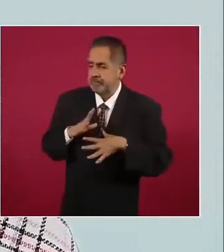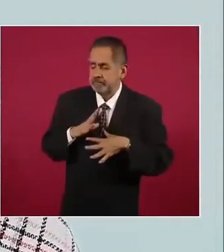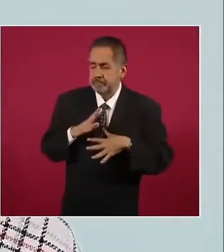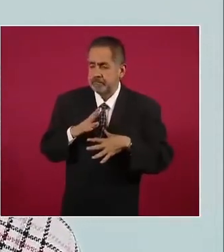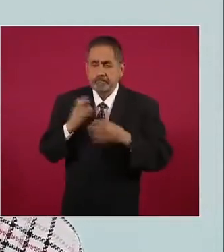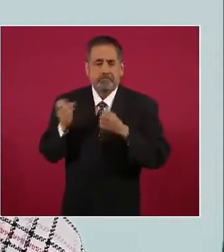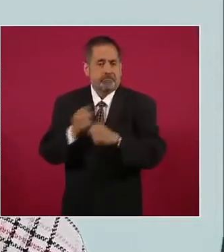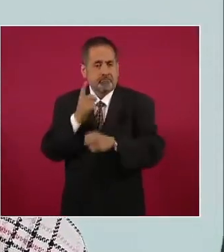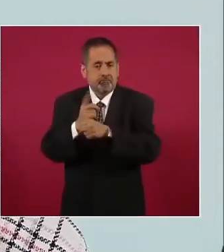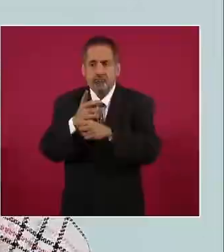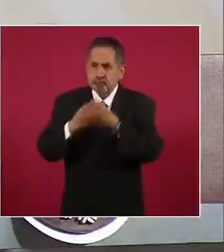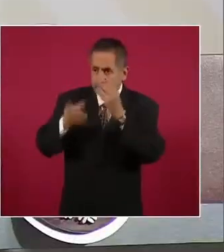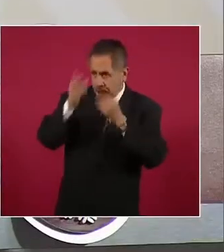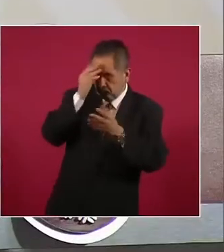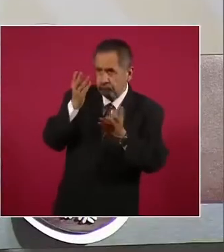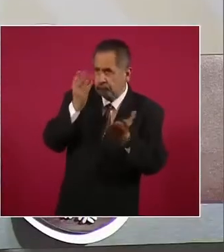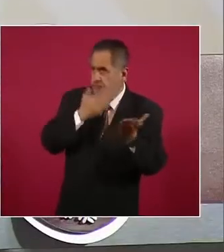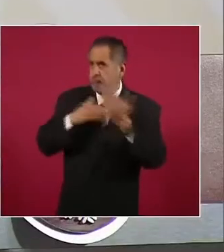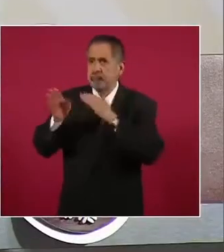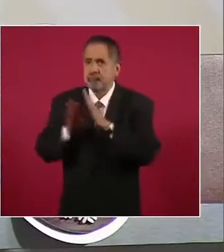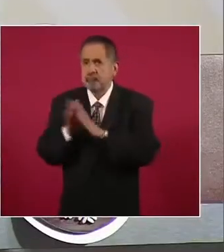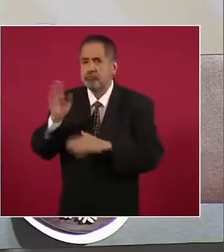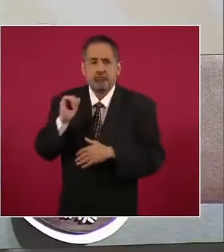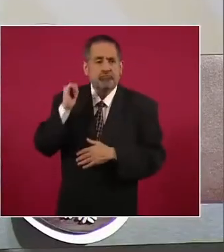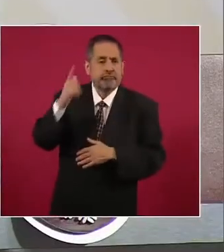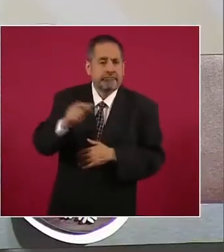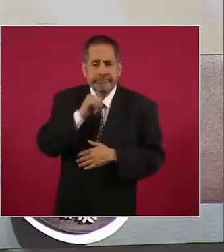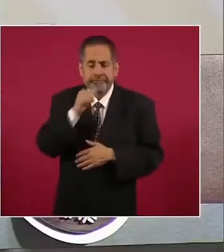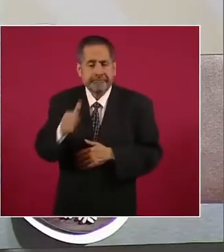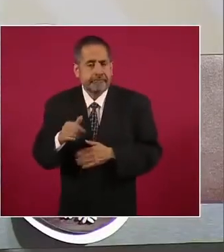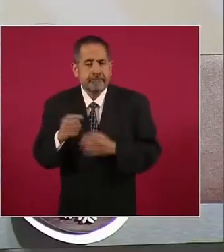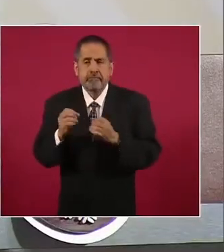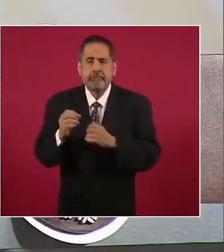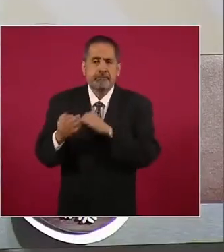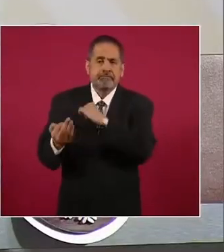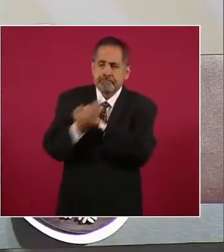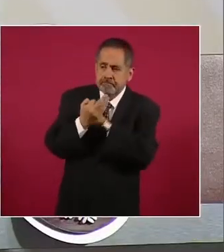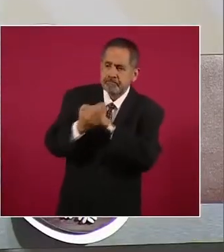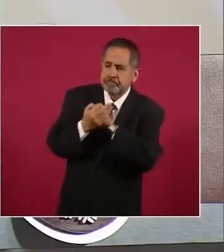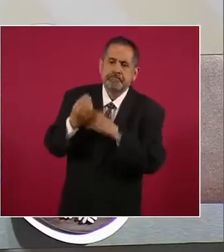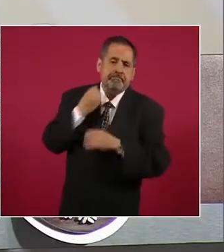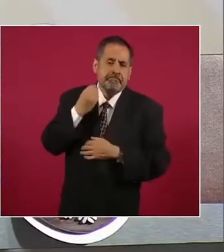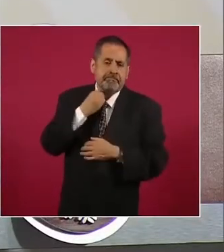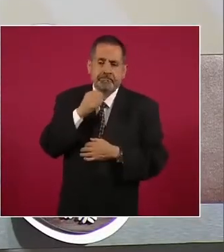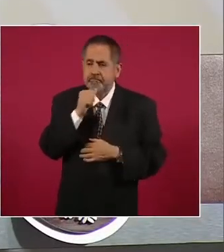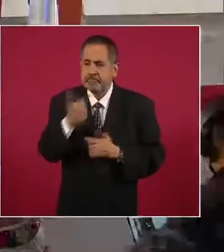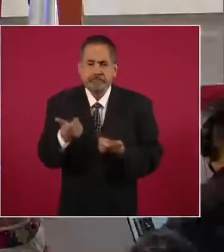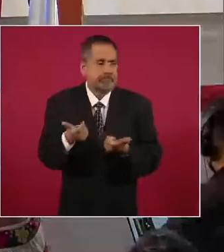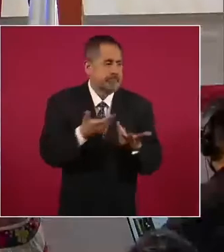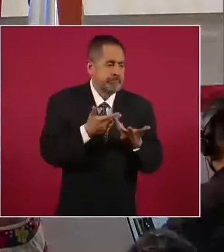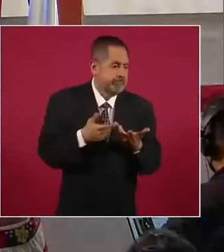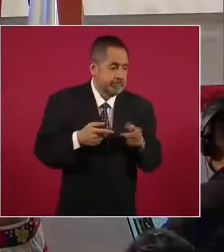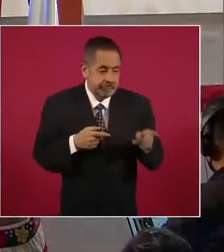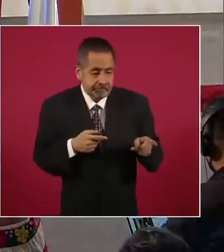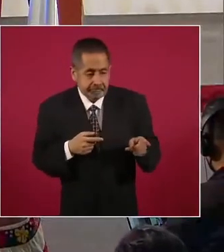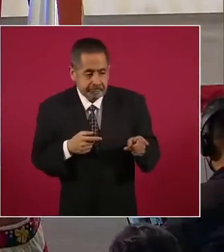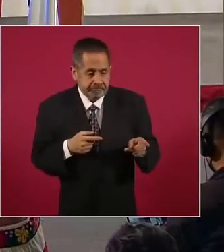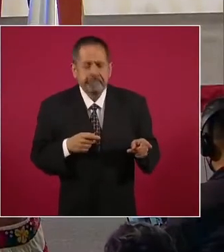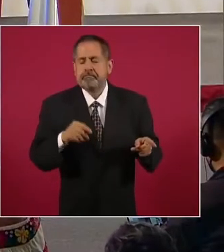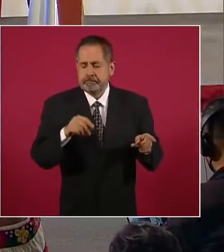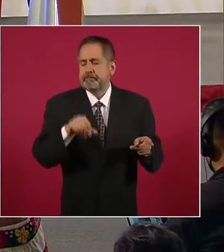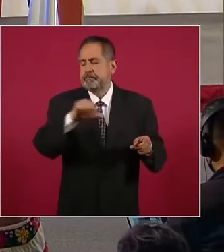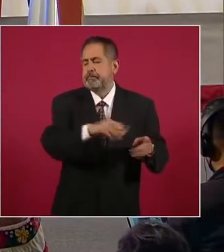desarrollo o no contaron con una defensa adecuada, pueden ser hoy